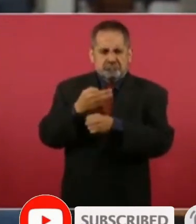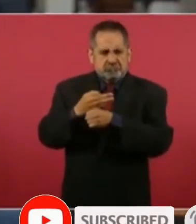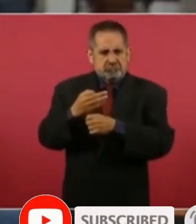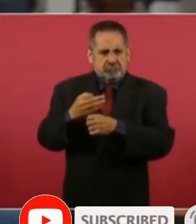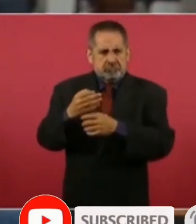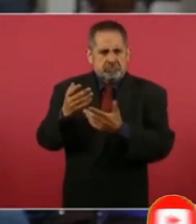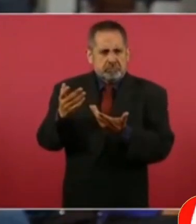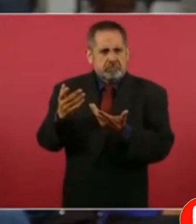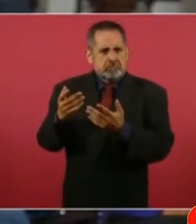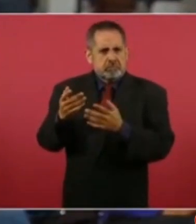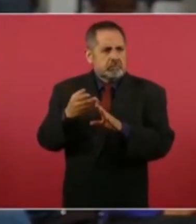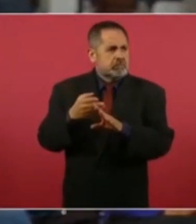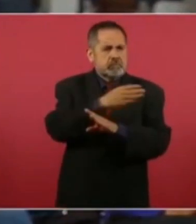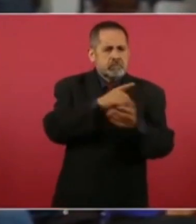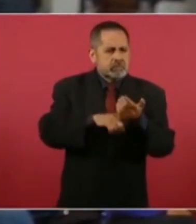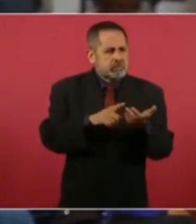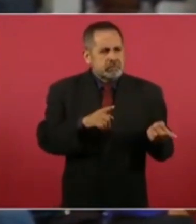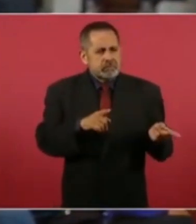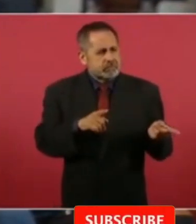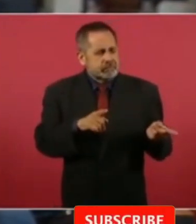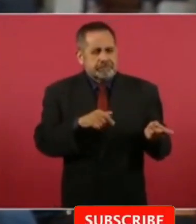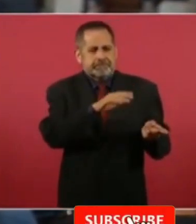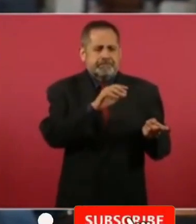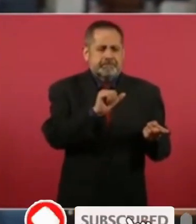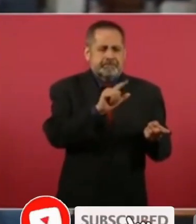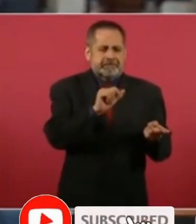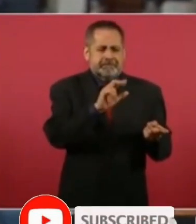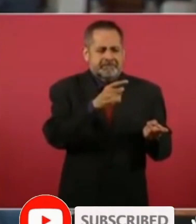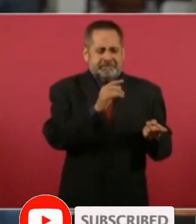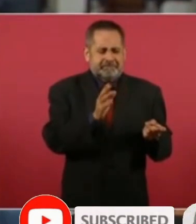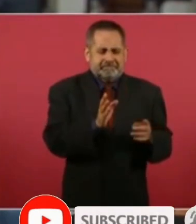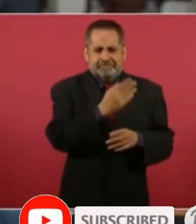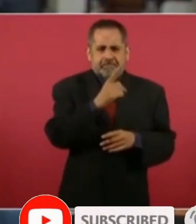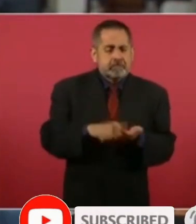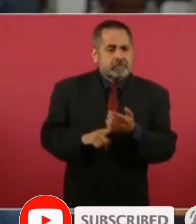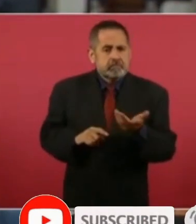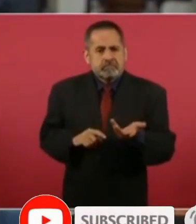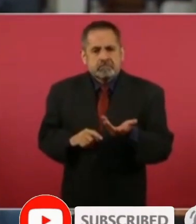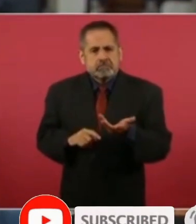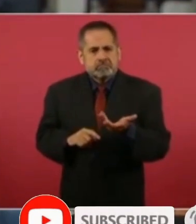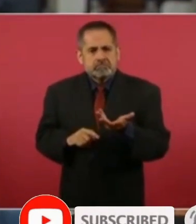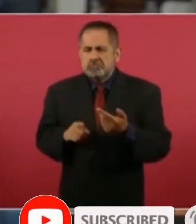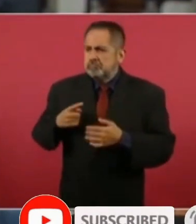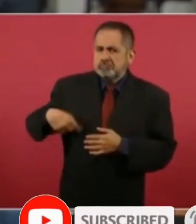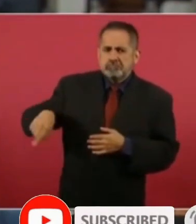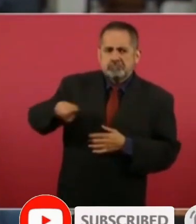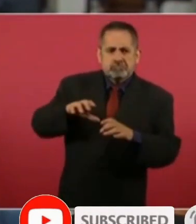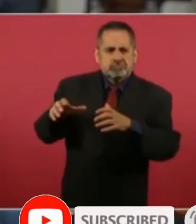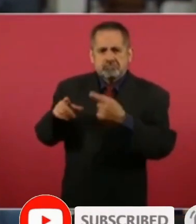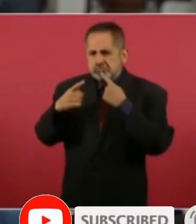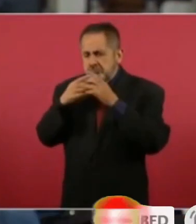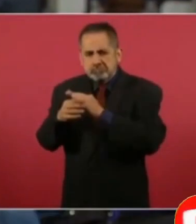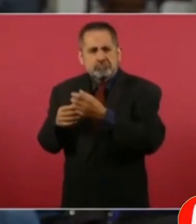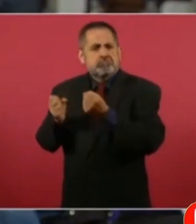nótese mi sarcasmo en honor a la Arraqui, para decirle que no encontramos, si